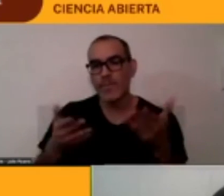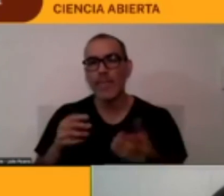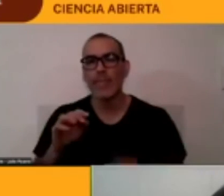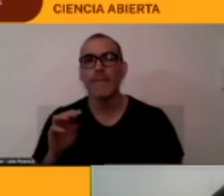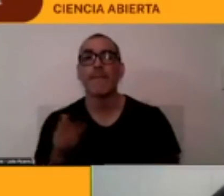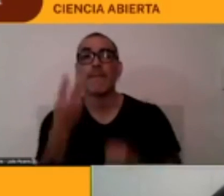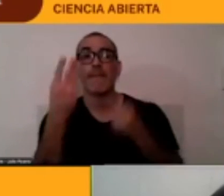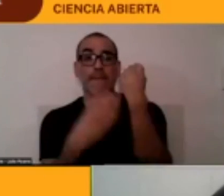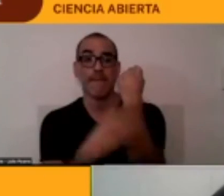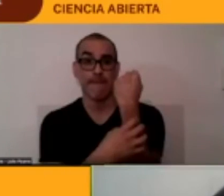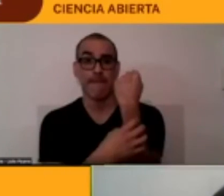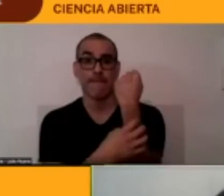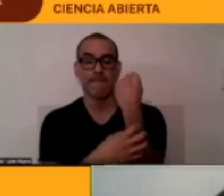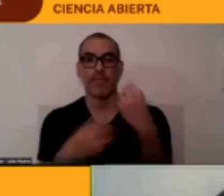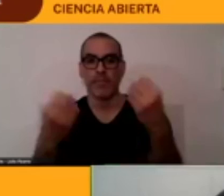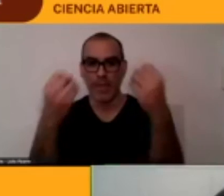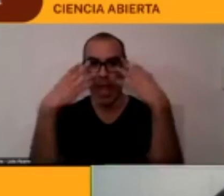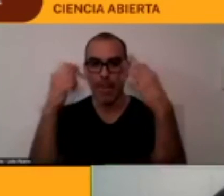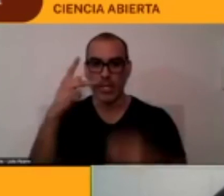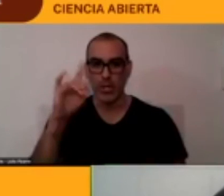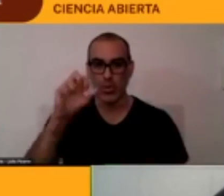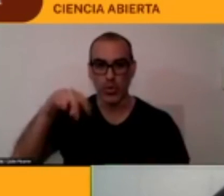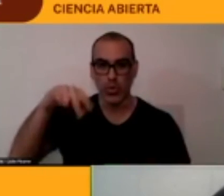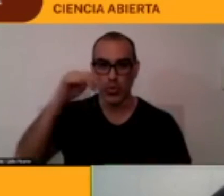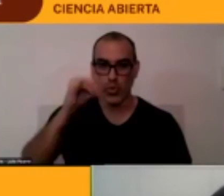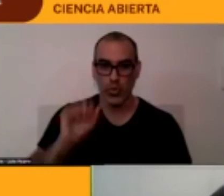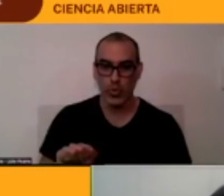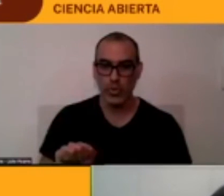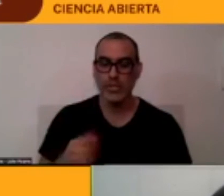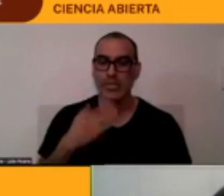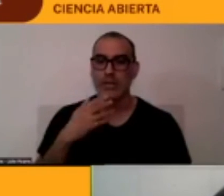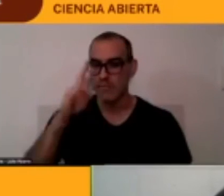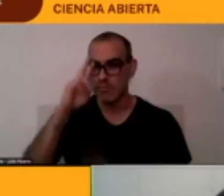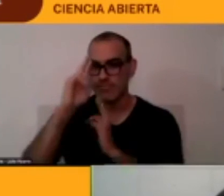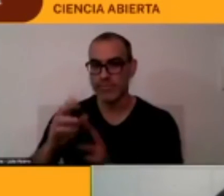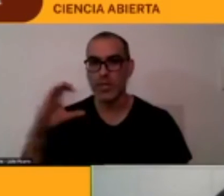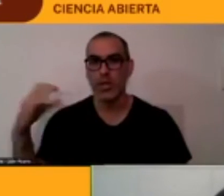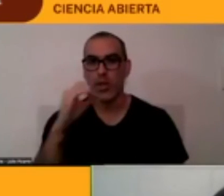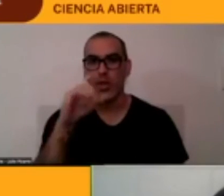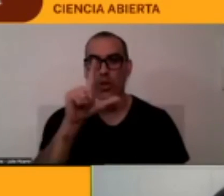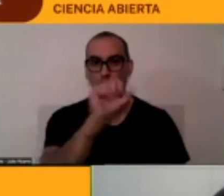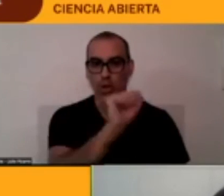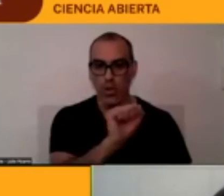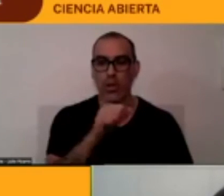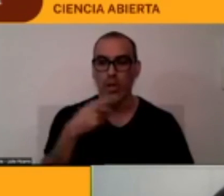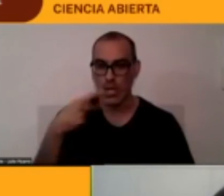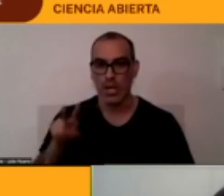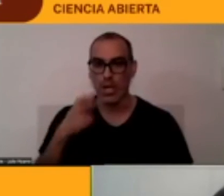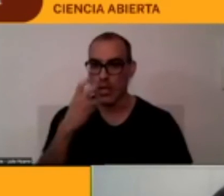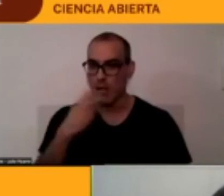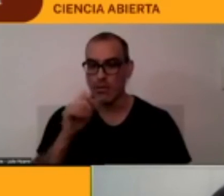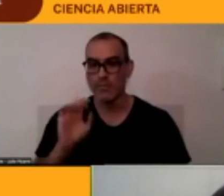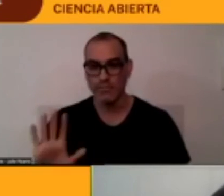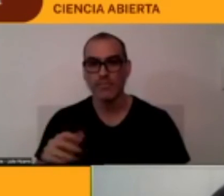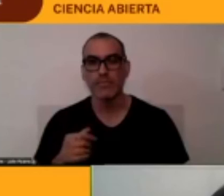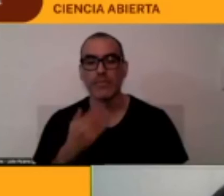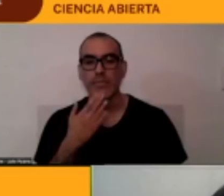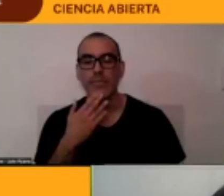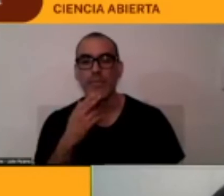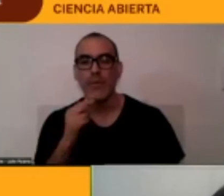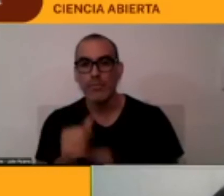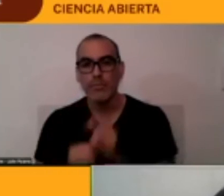aprender el Cunsa la lengua que también es de los Coyos y estamos realizando acercamientos por medio de la mesa de